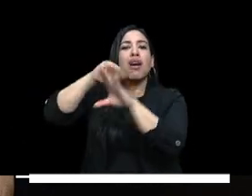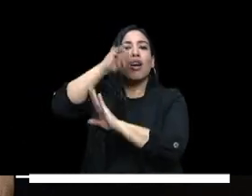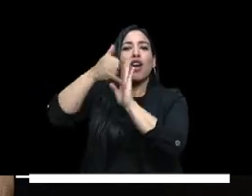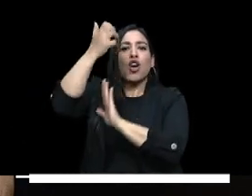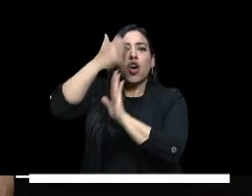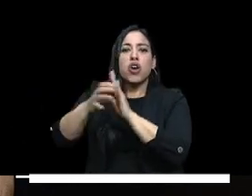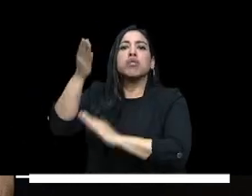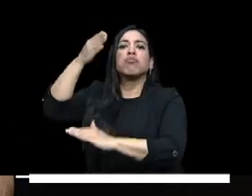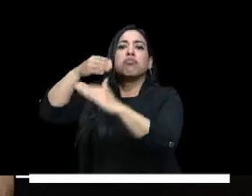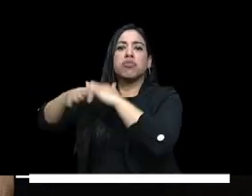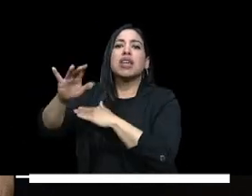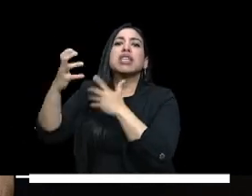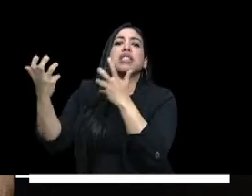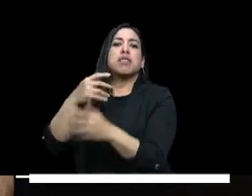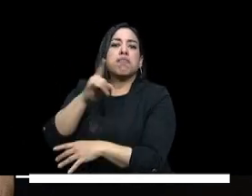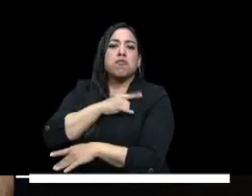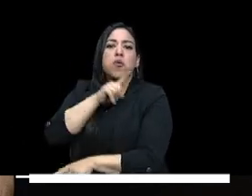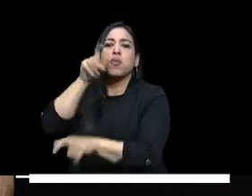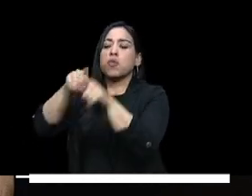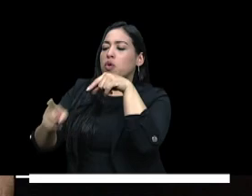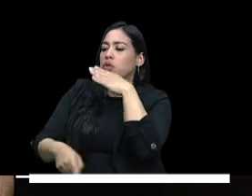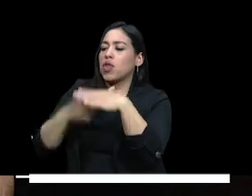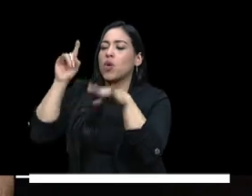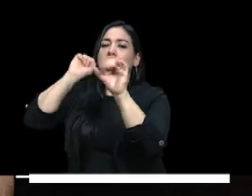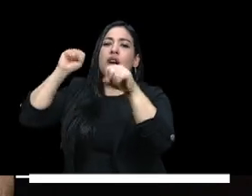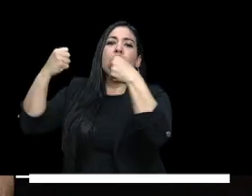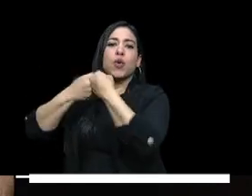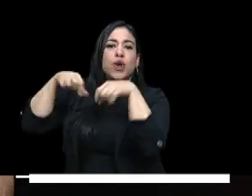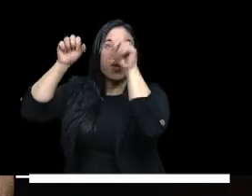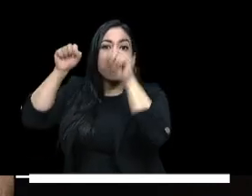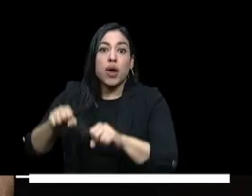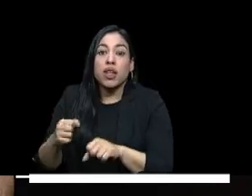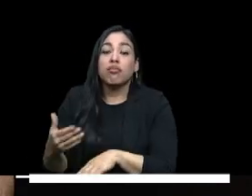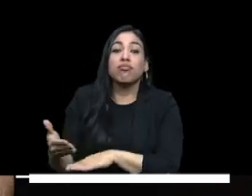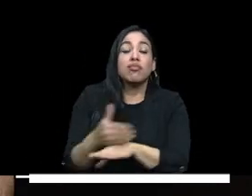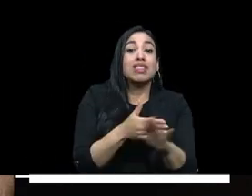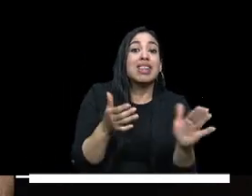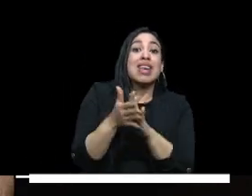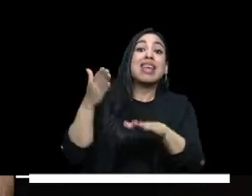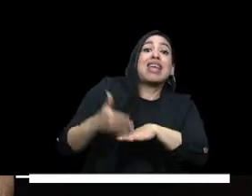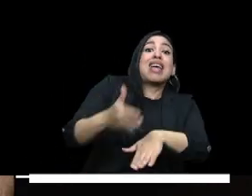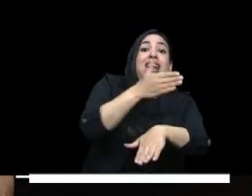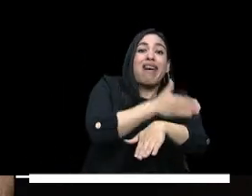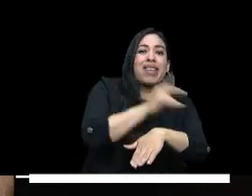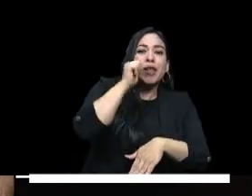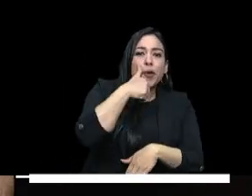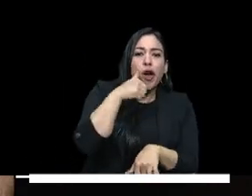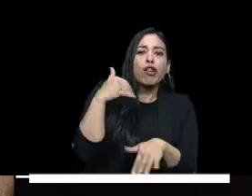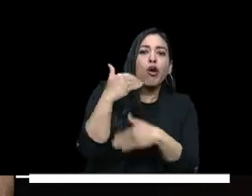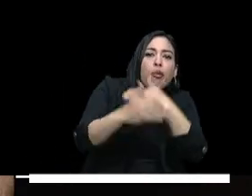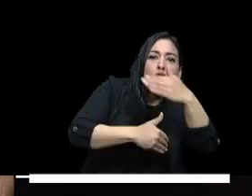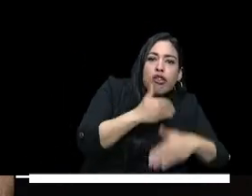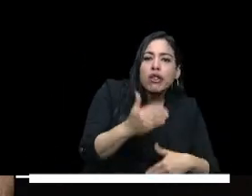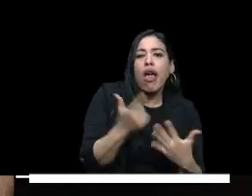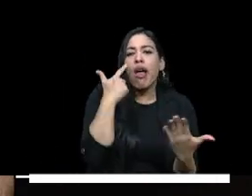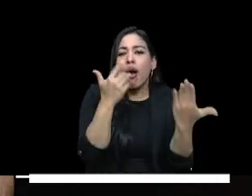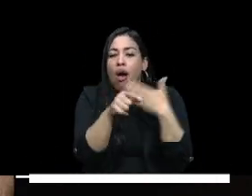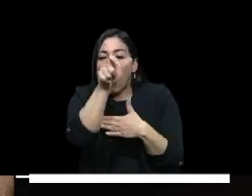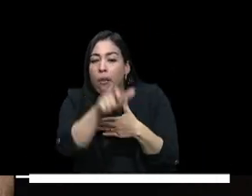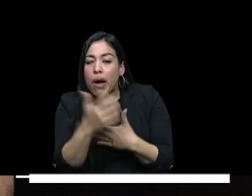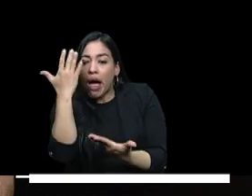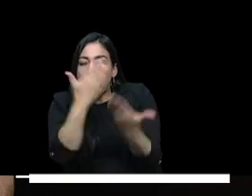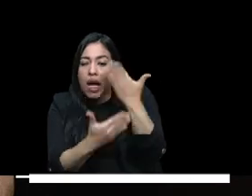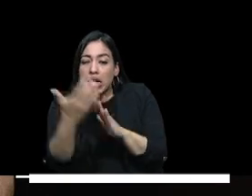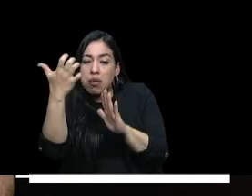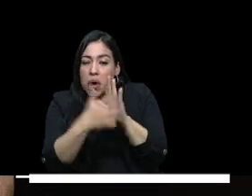puedan ingresar al sistema de educación superior de este país previamente tenían que pasar por un proceso de convalidación y